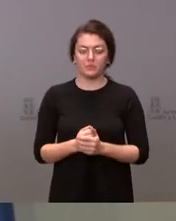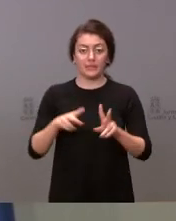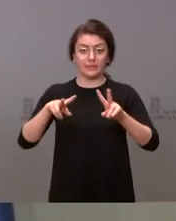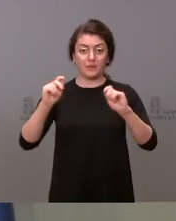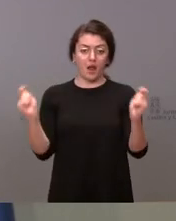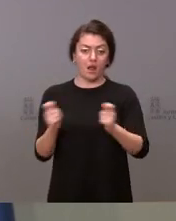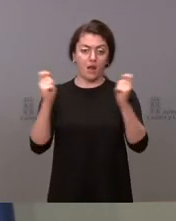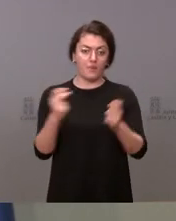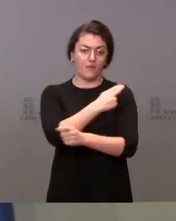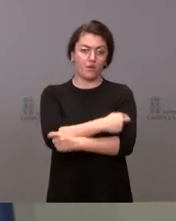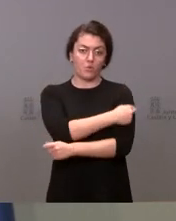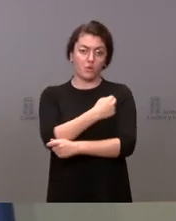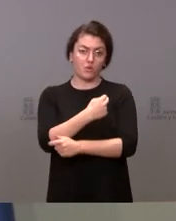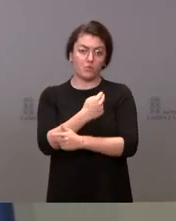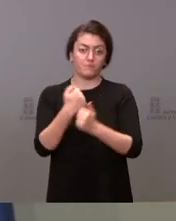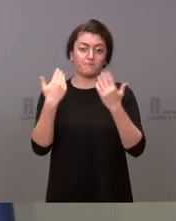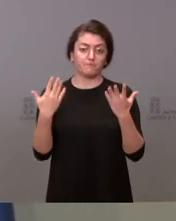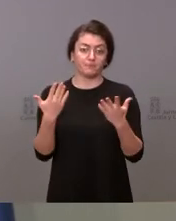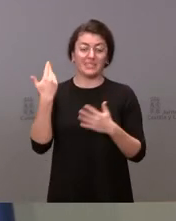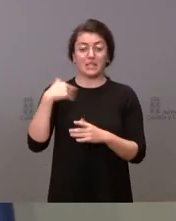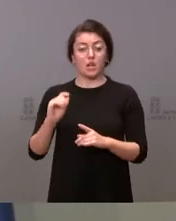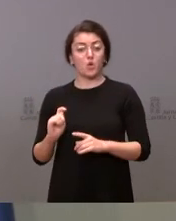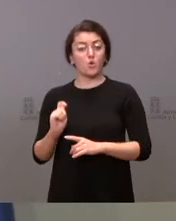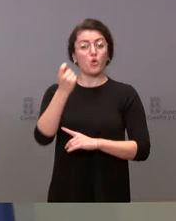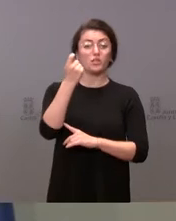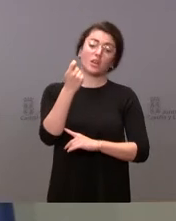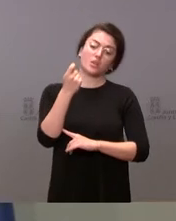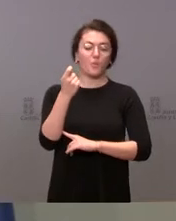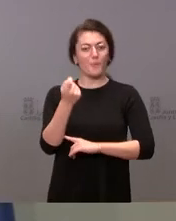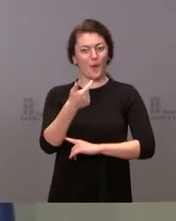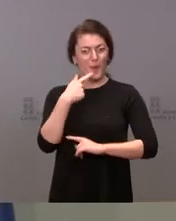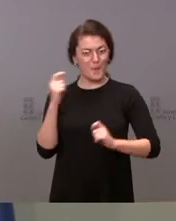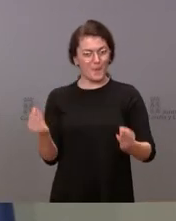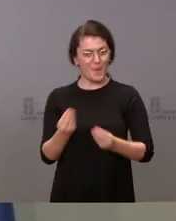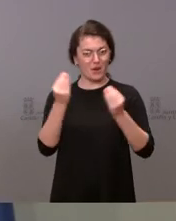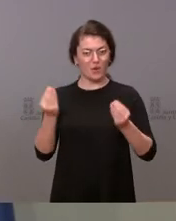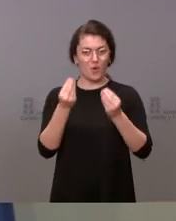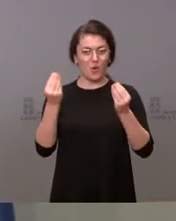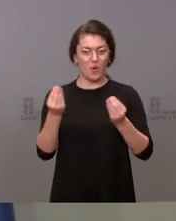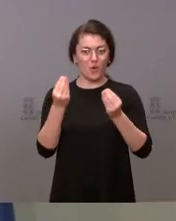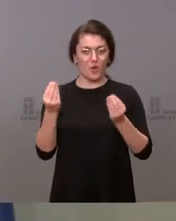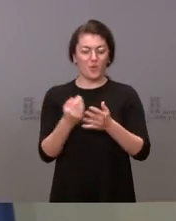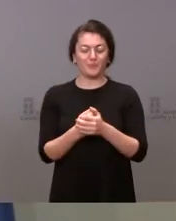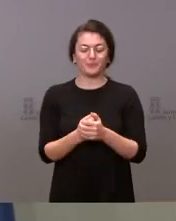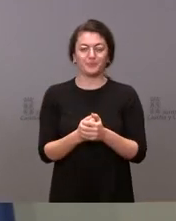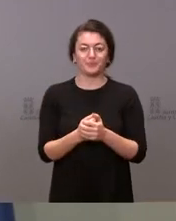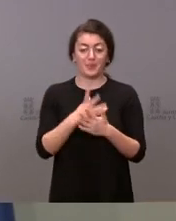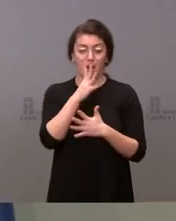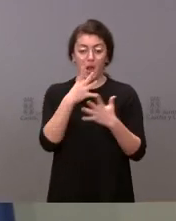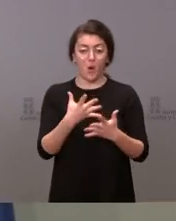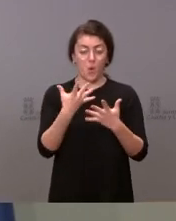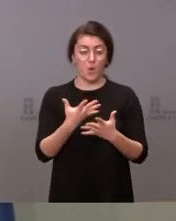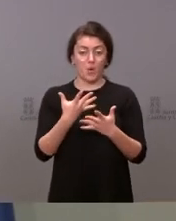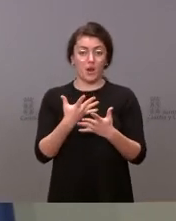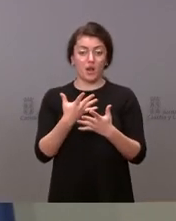vacunación, bueno, hemos conseguido pequeñas mejoras. Estamos en este momento en nuestros grupos